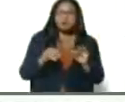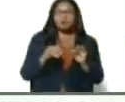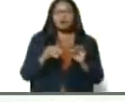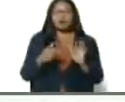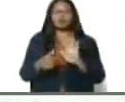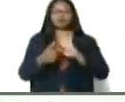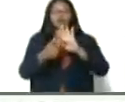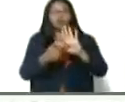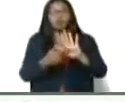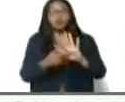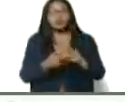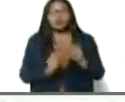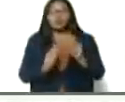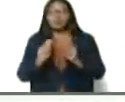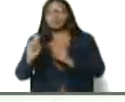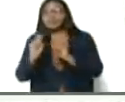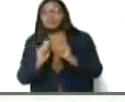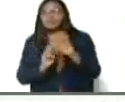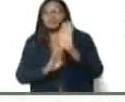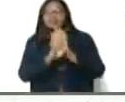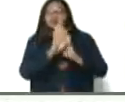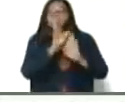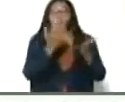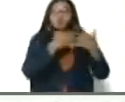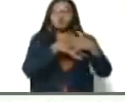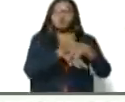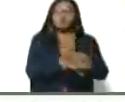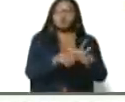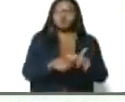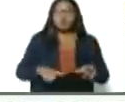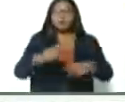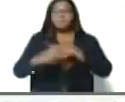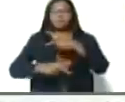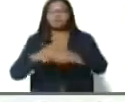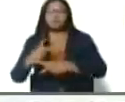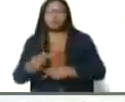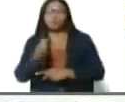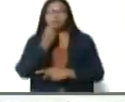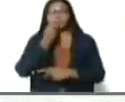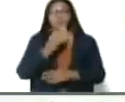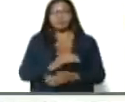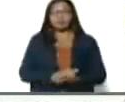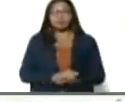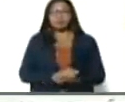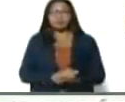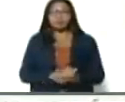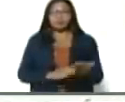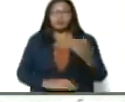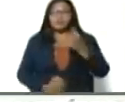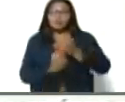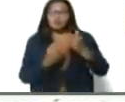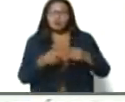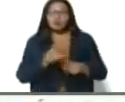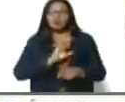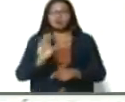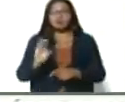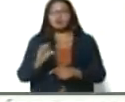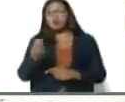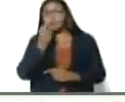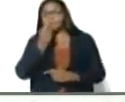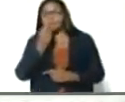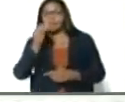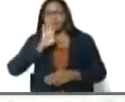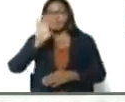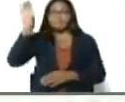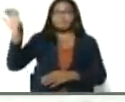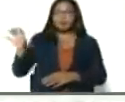su tesis del desarrollo integral del campo, de la producción de alimentos, de la soberanía y la seguridad agroalimentaria de